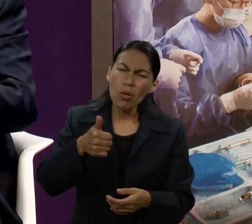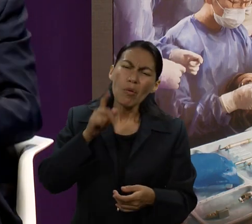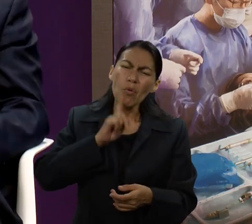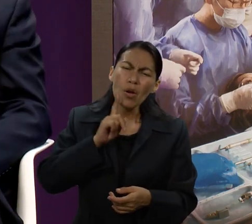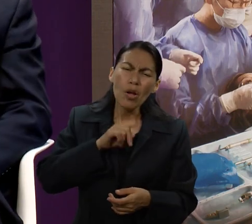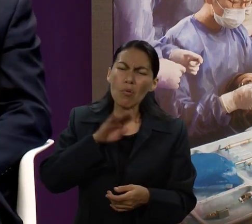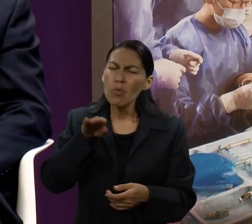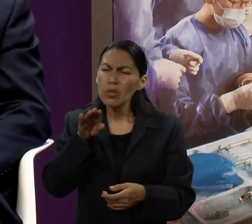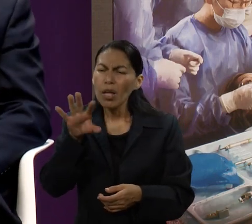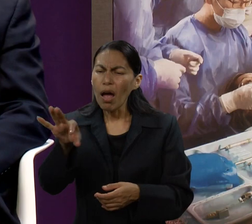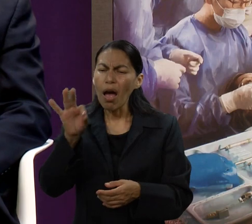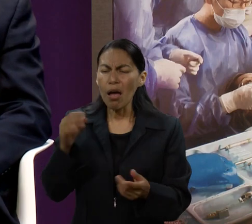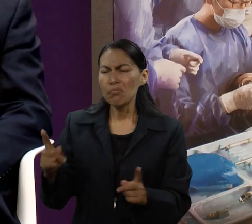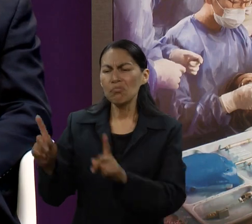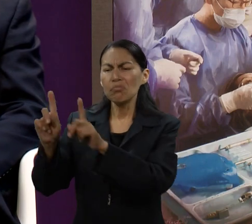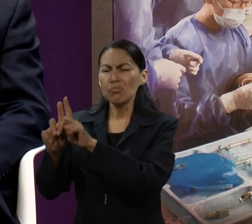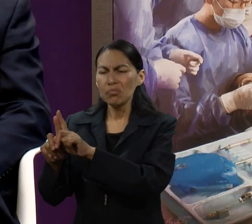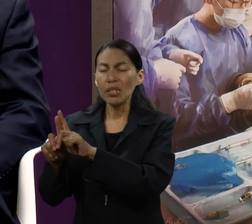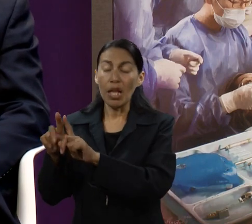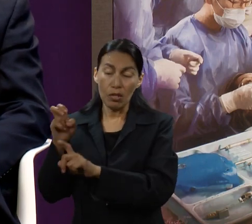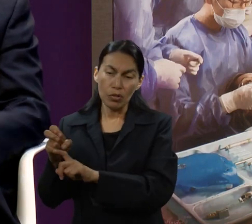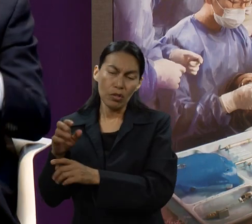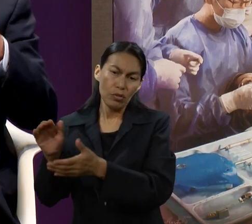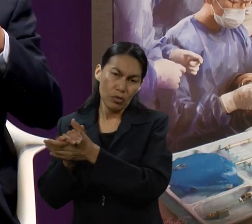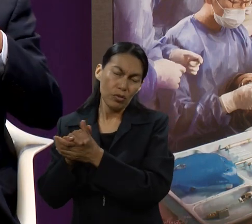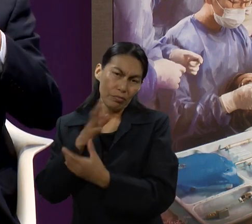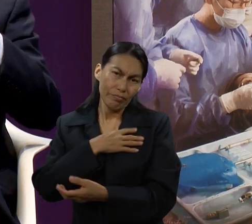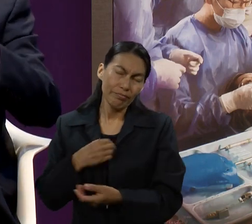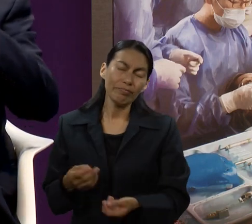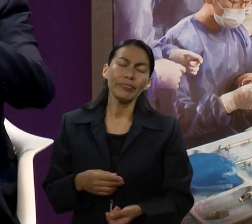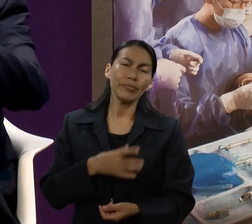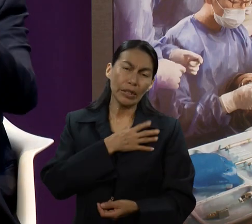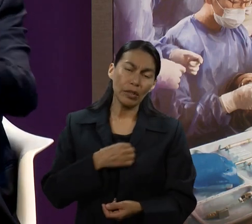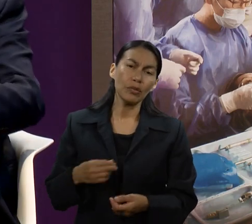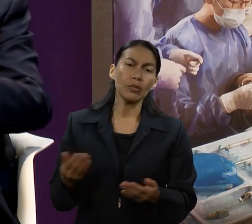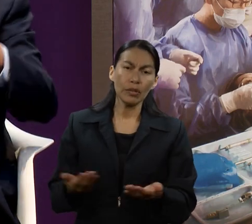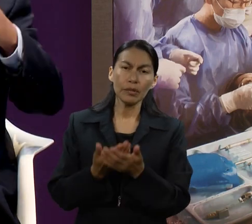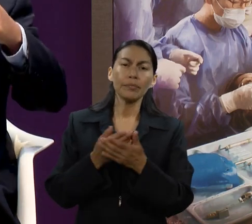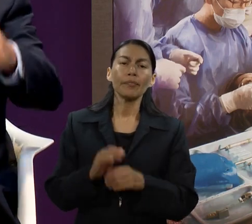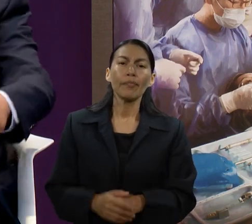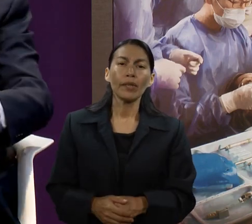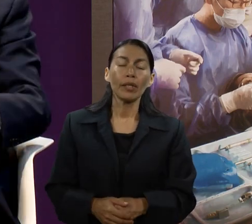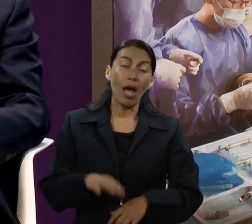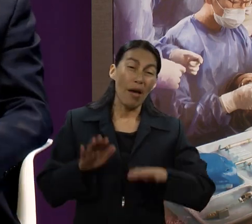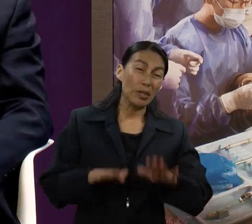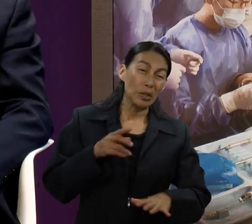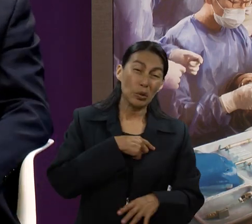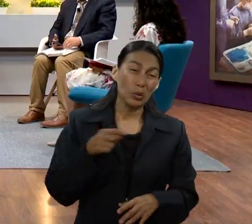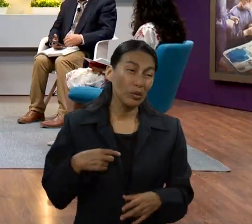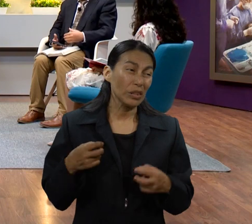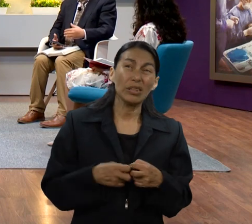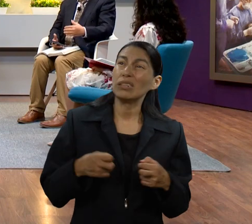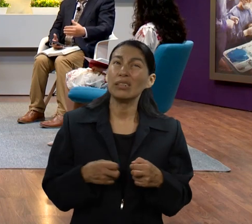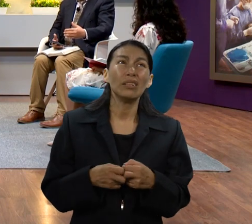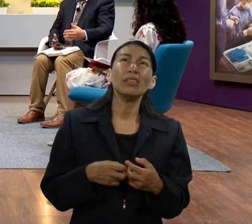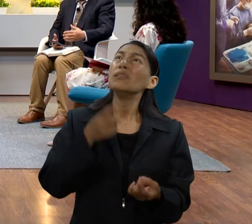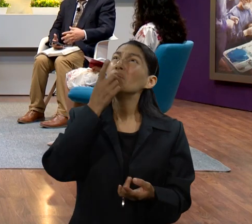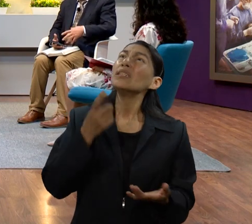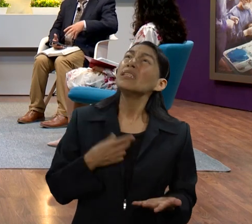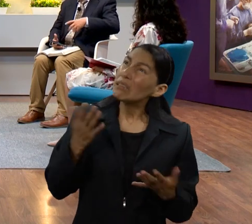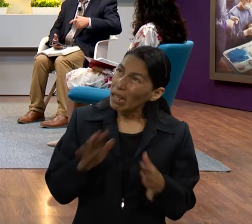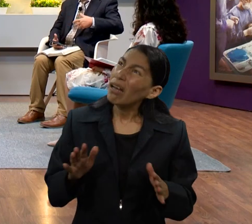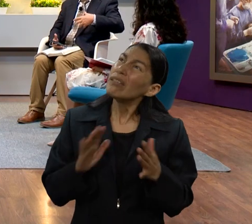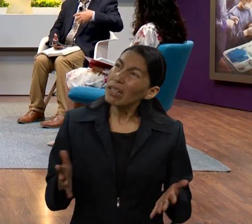desesperamos, ¿no? El problema yo creo muchas veces es que nos desesperamos, las cosas las queremos ya ahorita, y entonces donde no nos